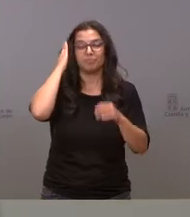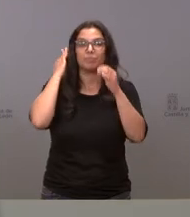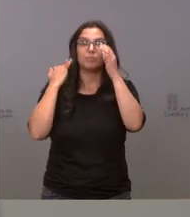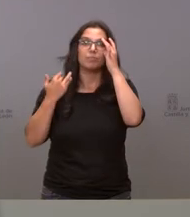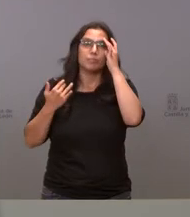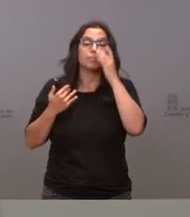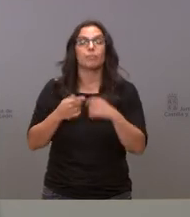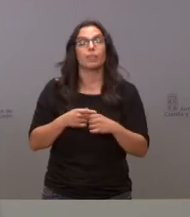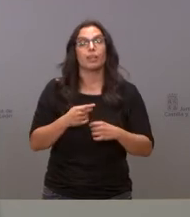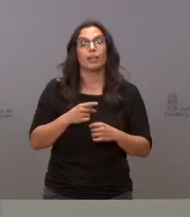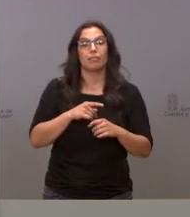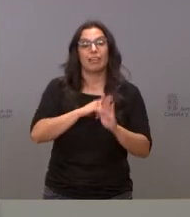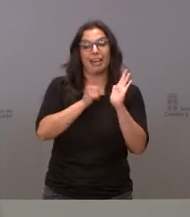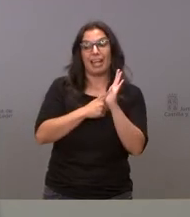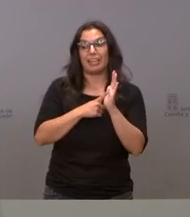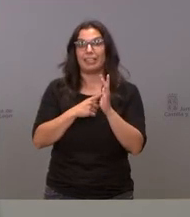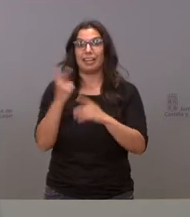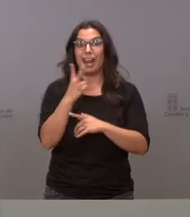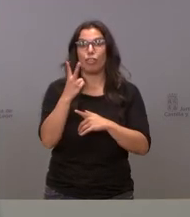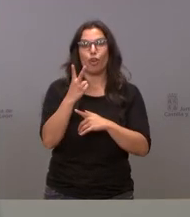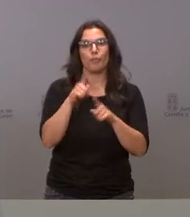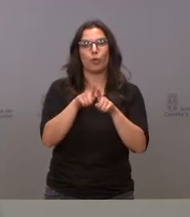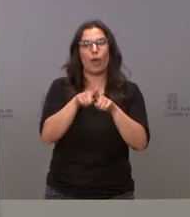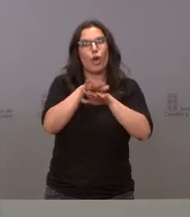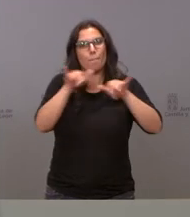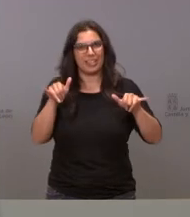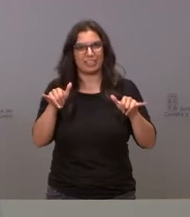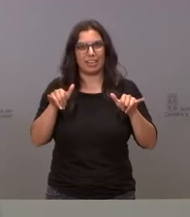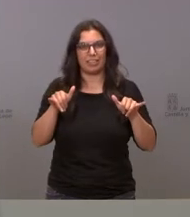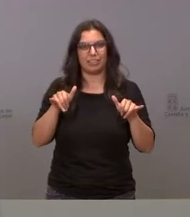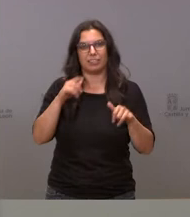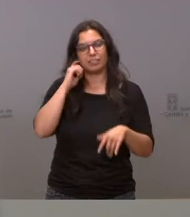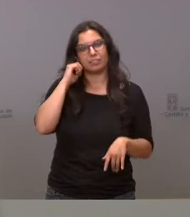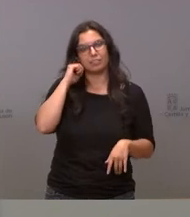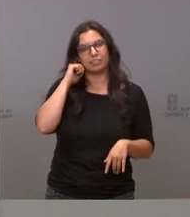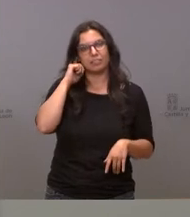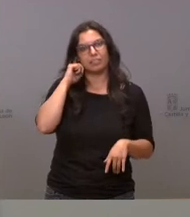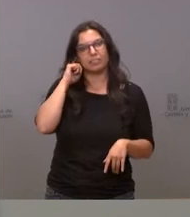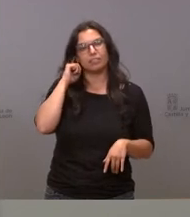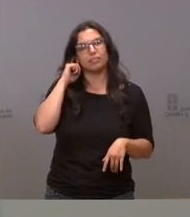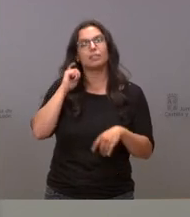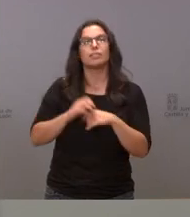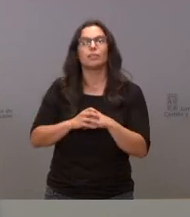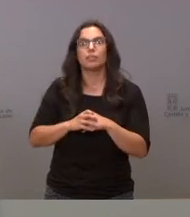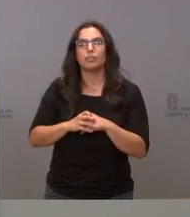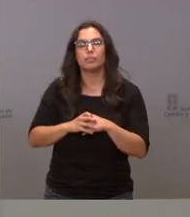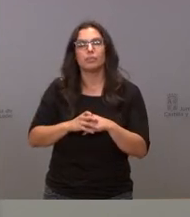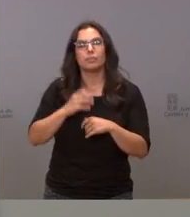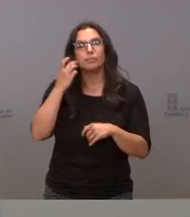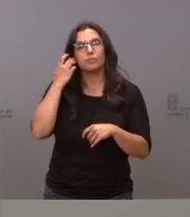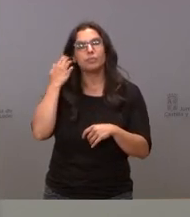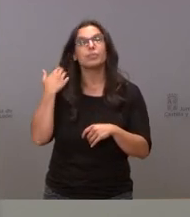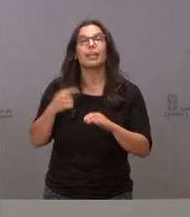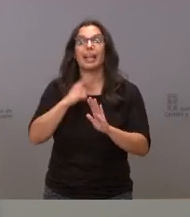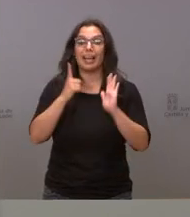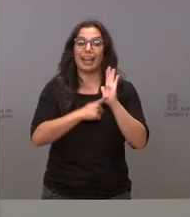son complementarias y además no debería de haberse planteado nunca por el Estado la existencia de una